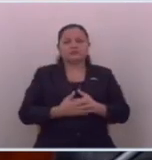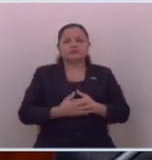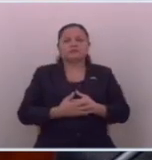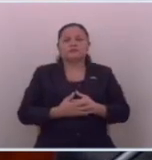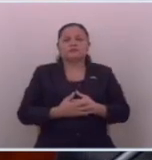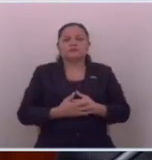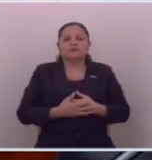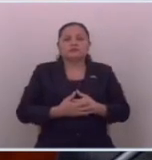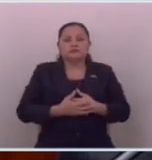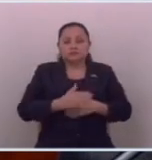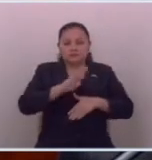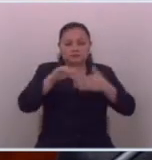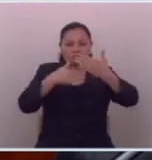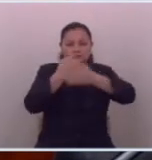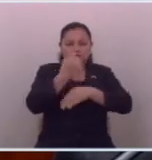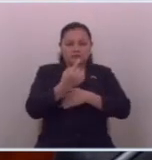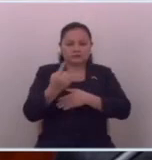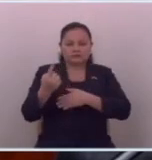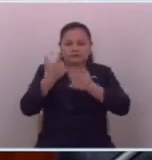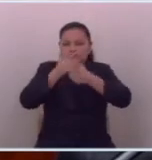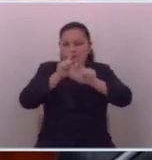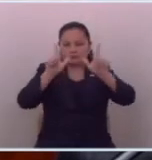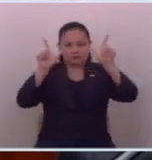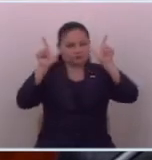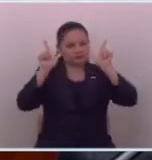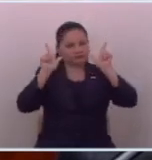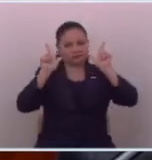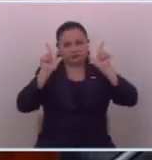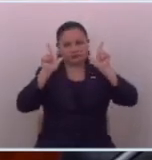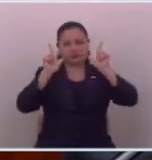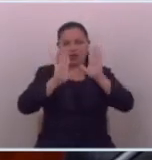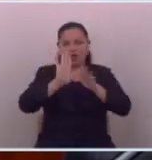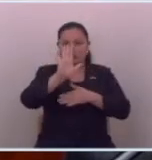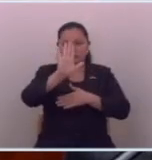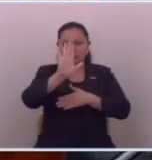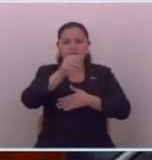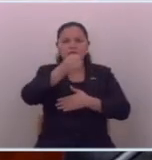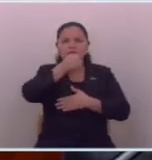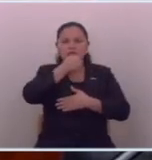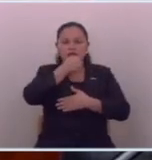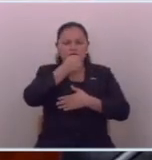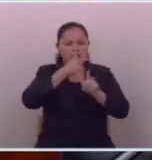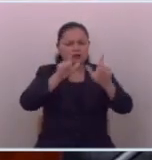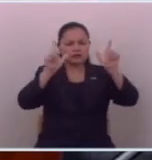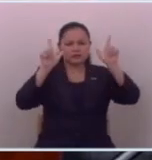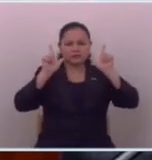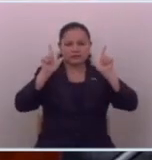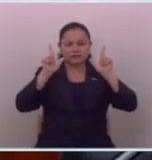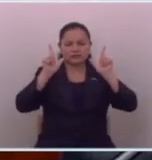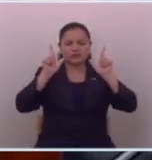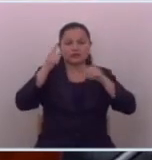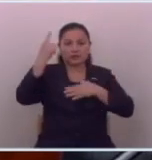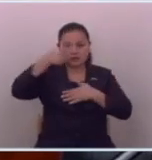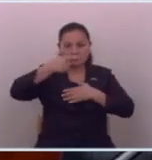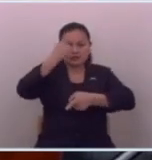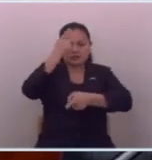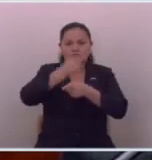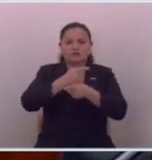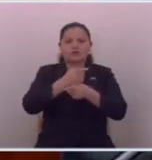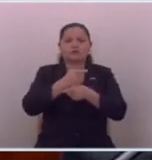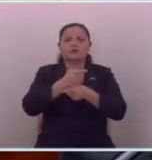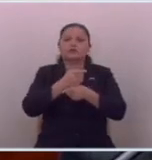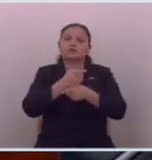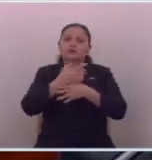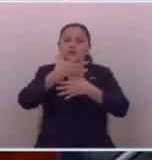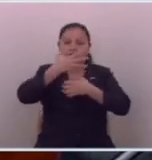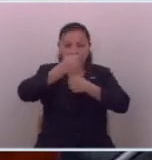aquí todo mundo tiene la libertad de poder ejercer su periodismo como se debe con